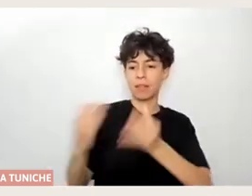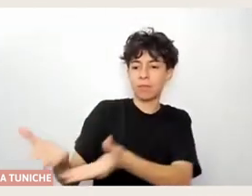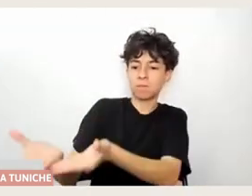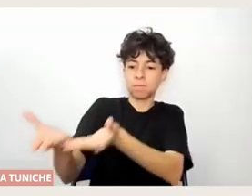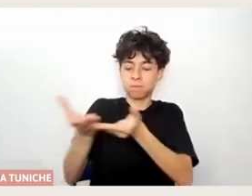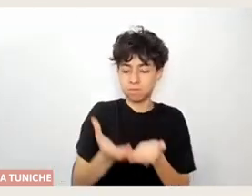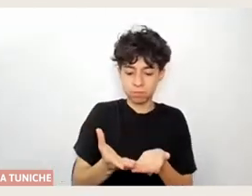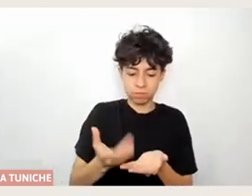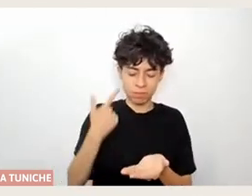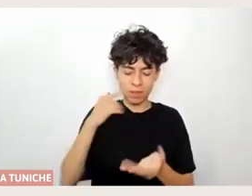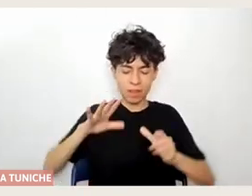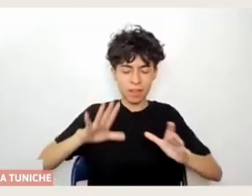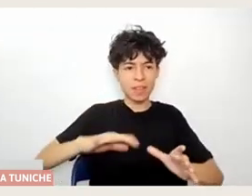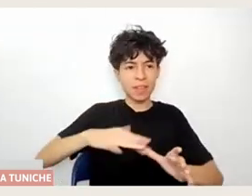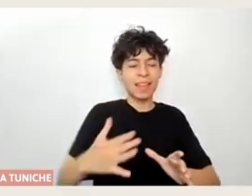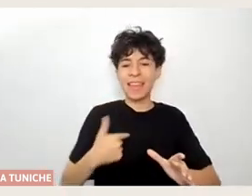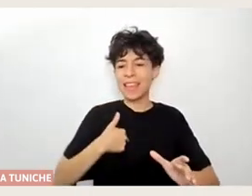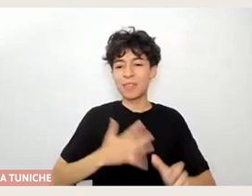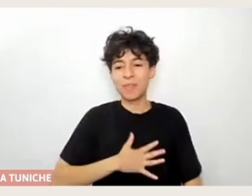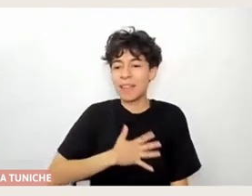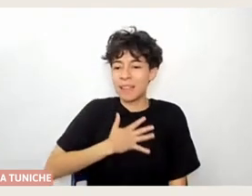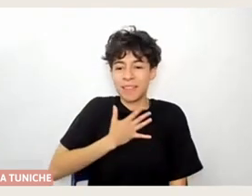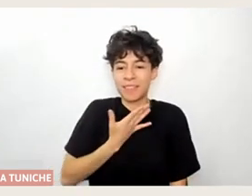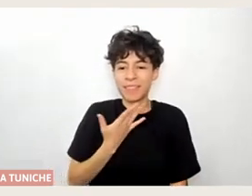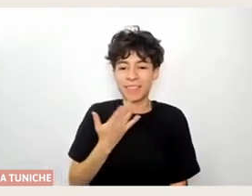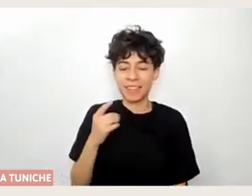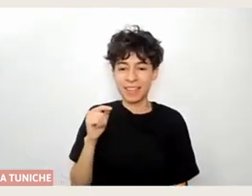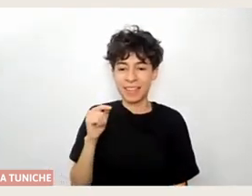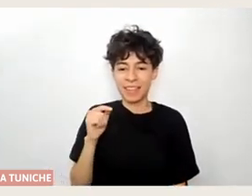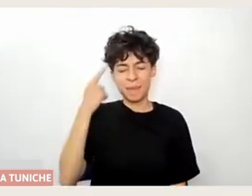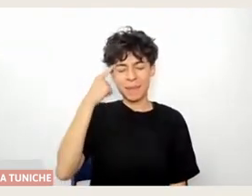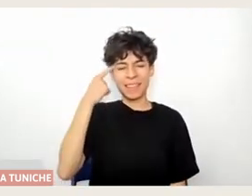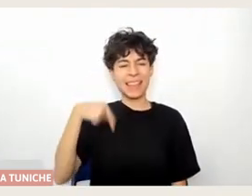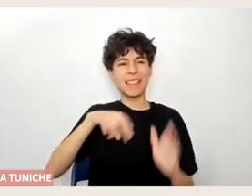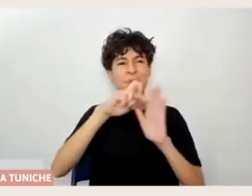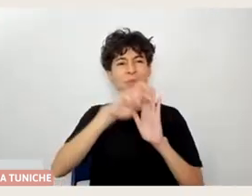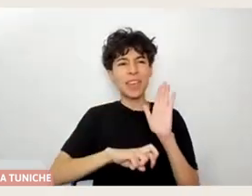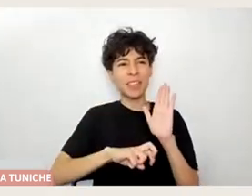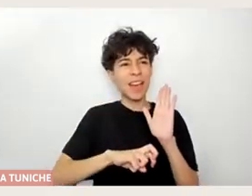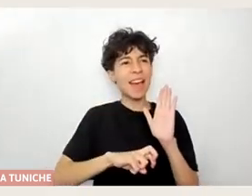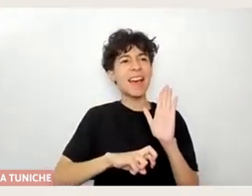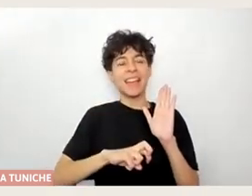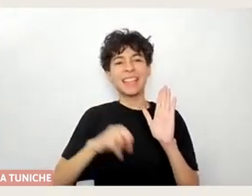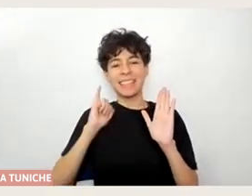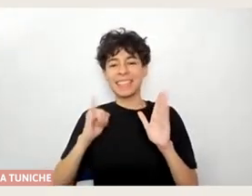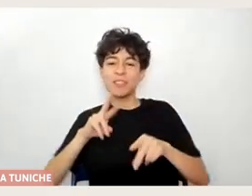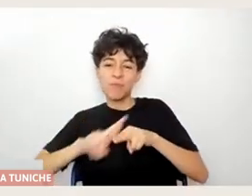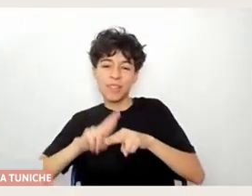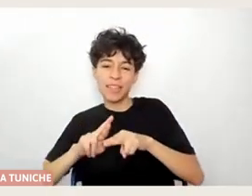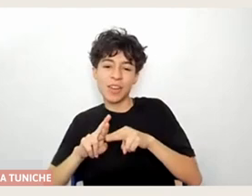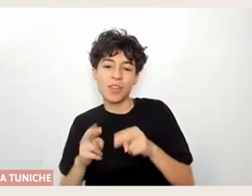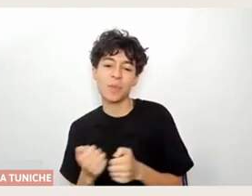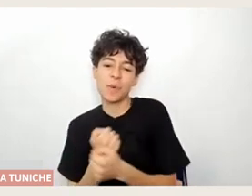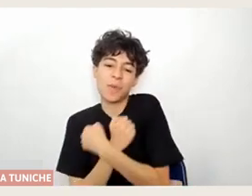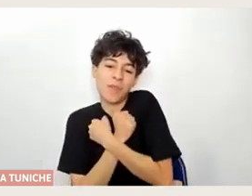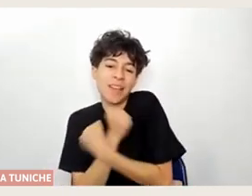Josefa que eso a mí me emocionó e inmediatamente como que sentí que este proyecto estaba creado con mucho amor, con mucha dedicación. Y